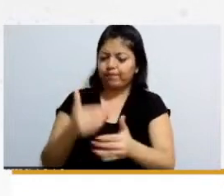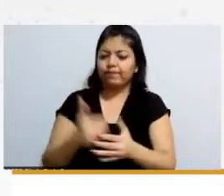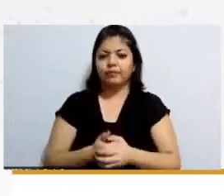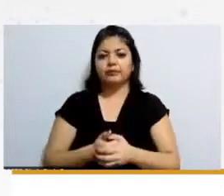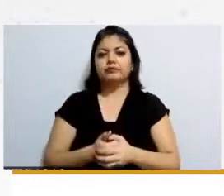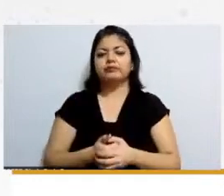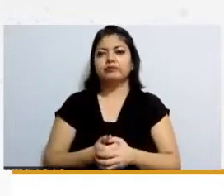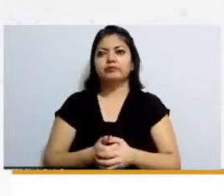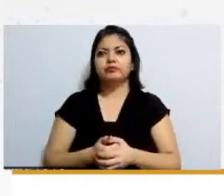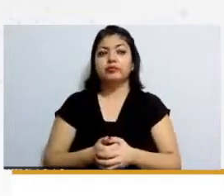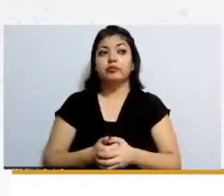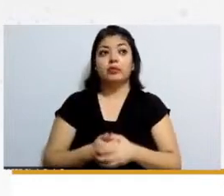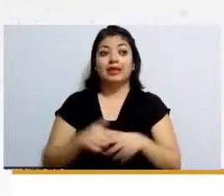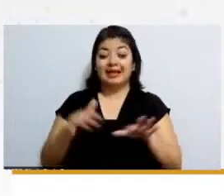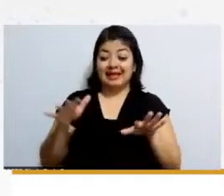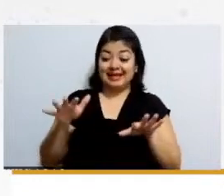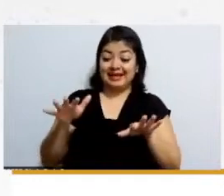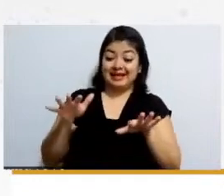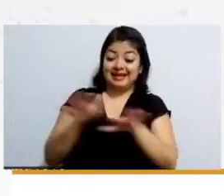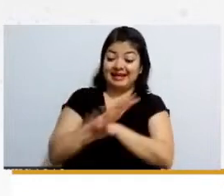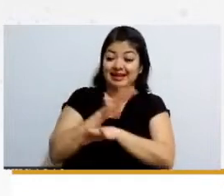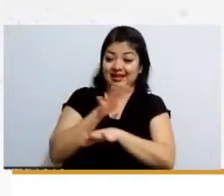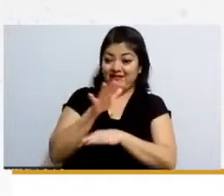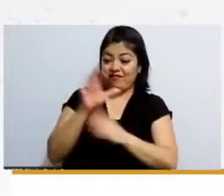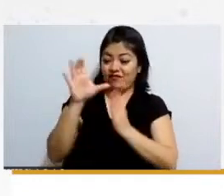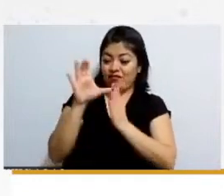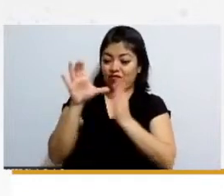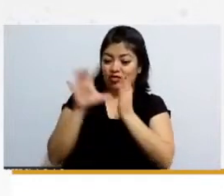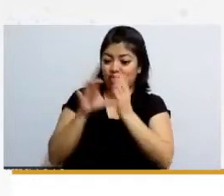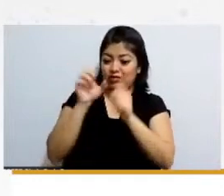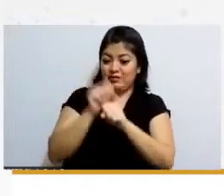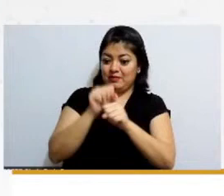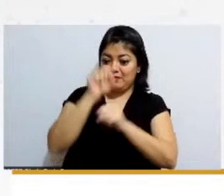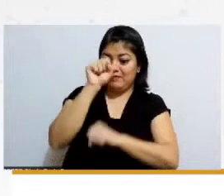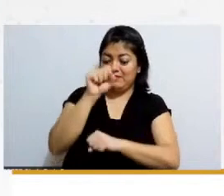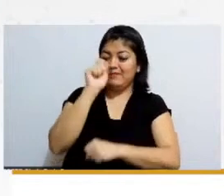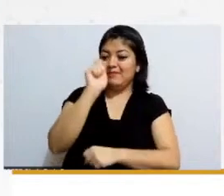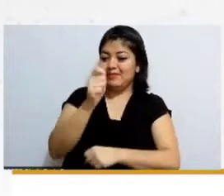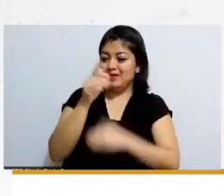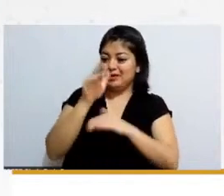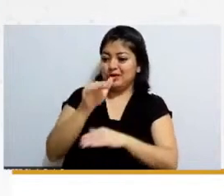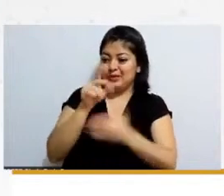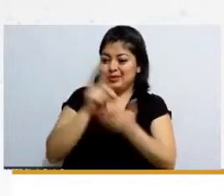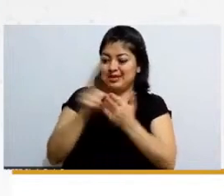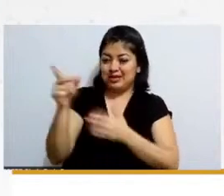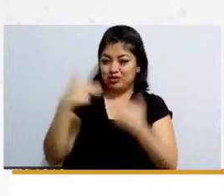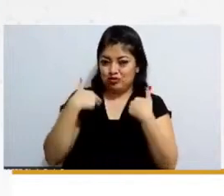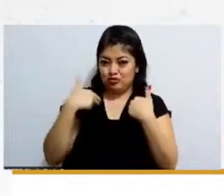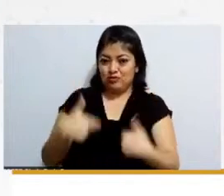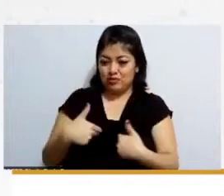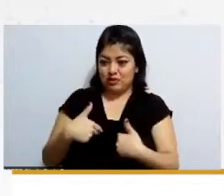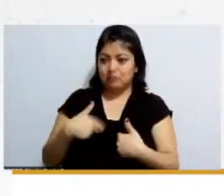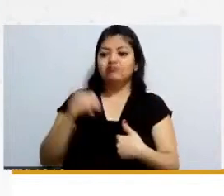reforma en derechos humanos en la constitución la forma en como se hay se han realizado las